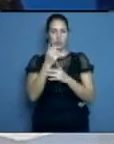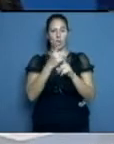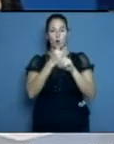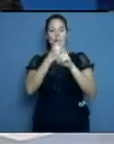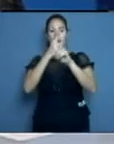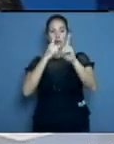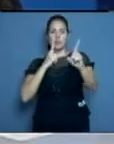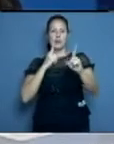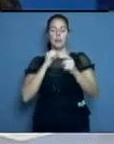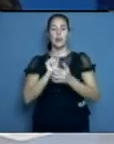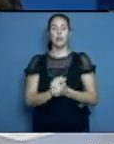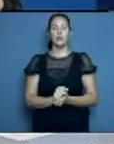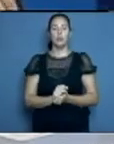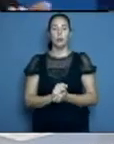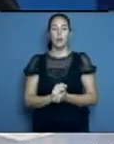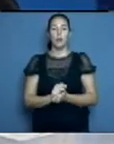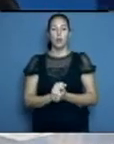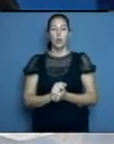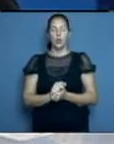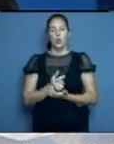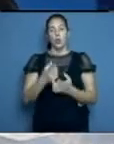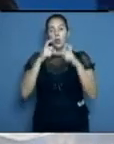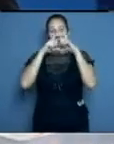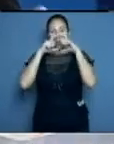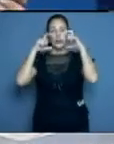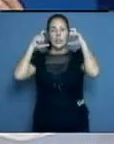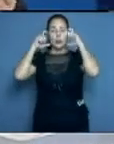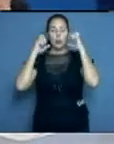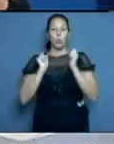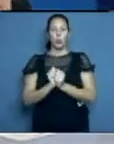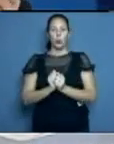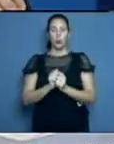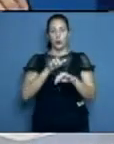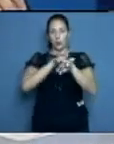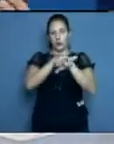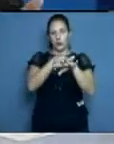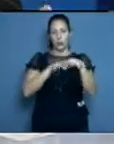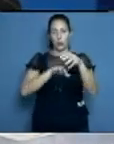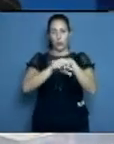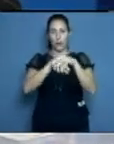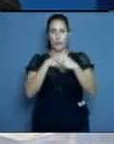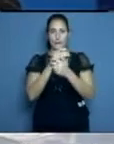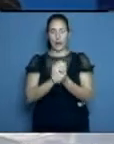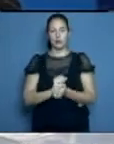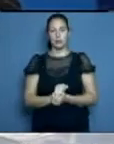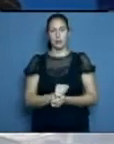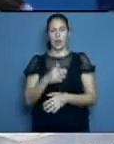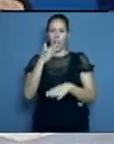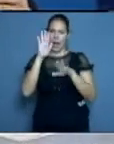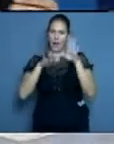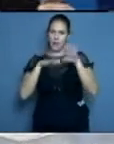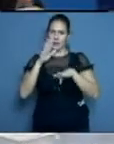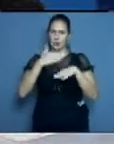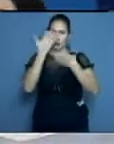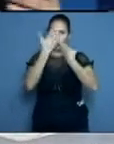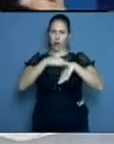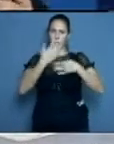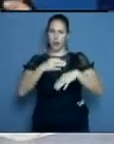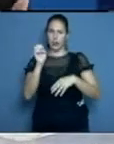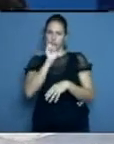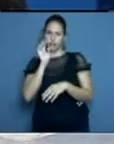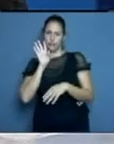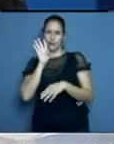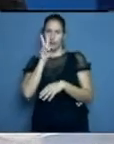pasamos por las calles y vemos personas sin nasobuco, personas ingiriendo bebidas alcohólicas en la acera entre